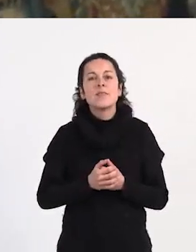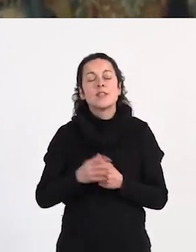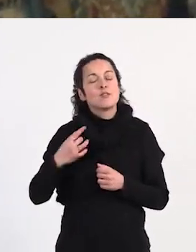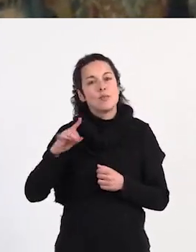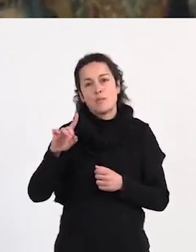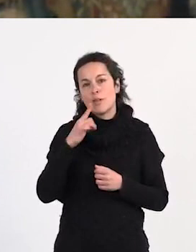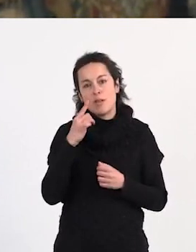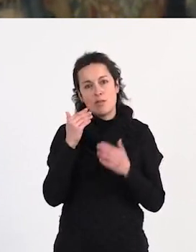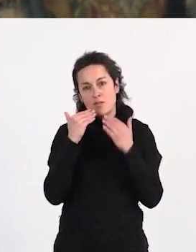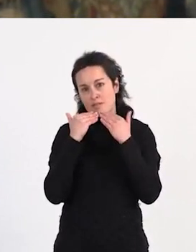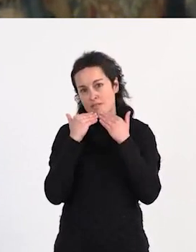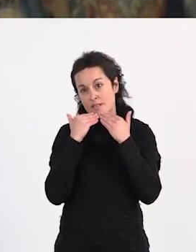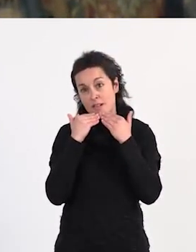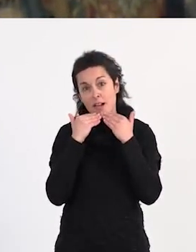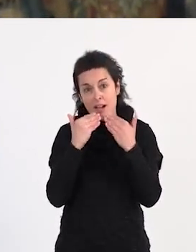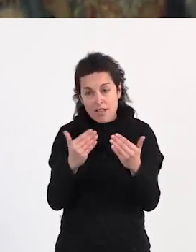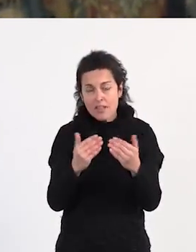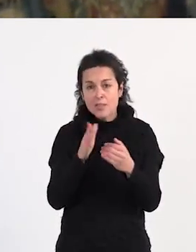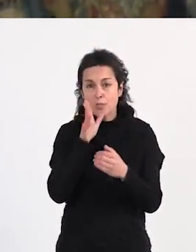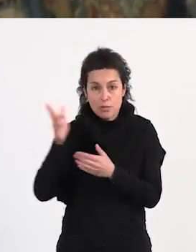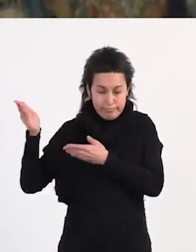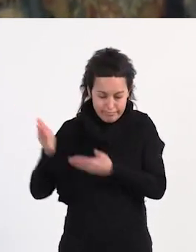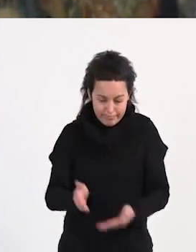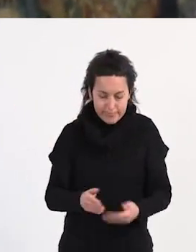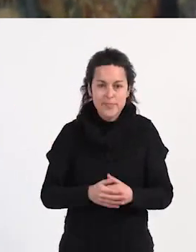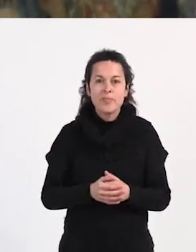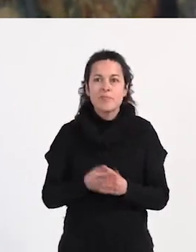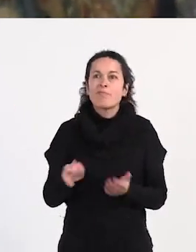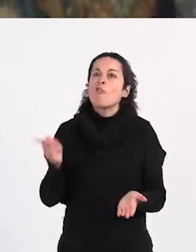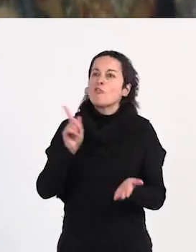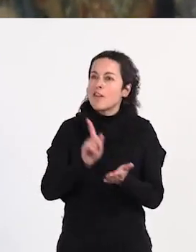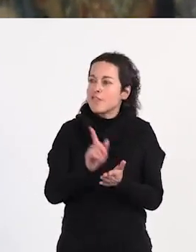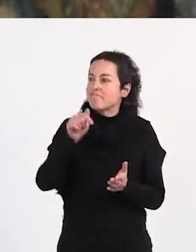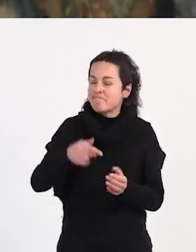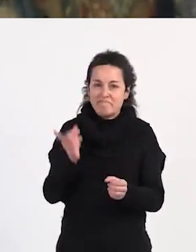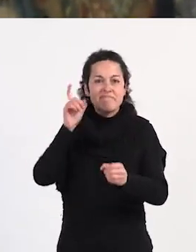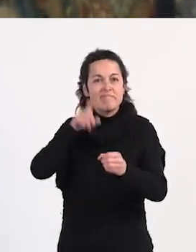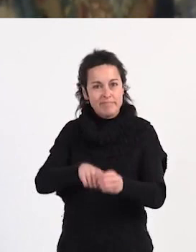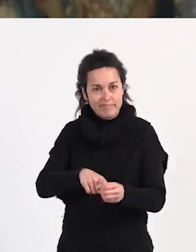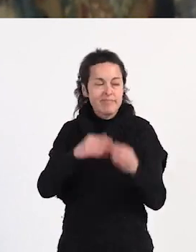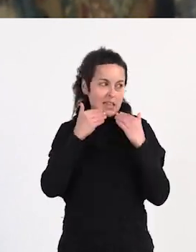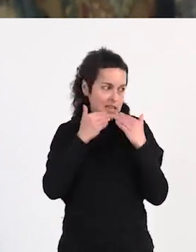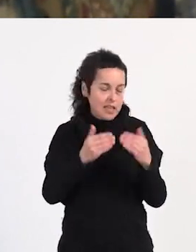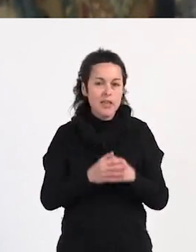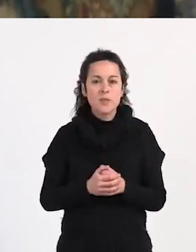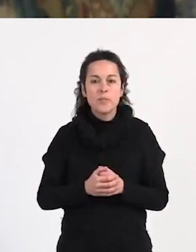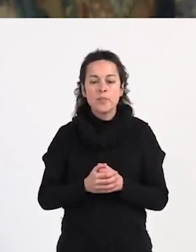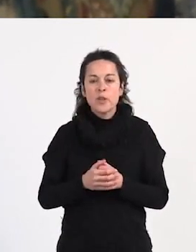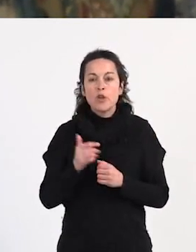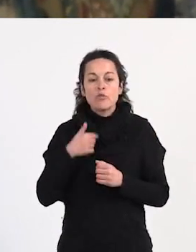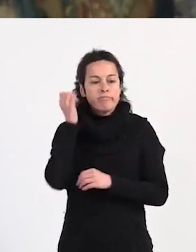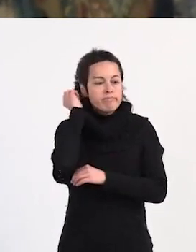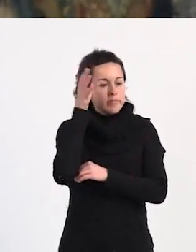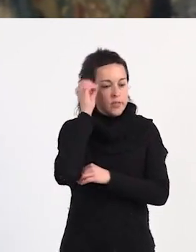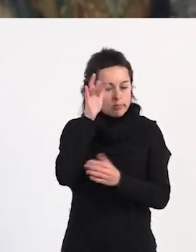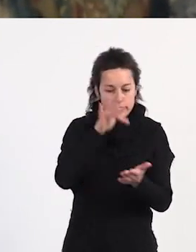primero que me hayáis invitado una vez más, poder participar. Cada vez que voy a una charla,